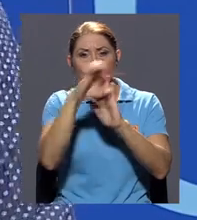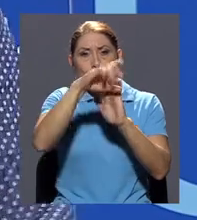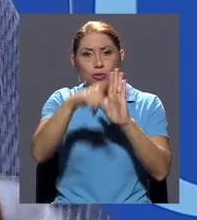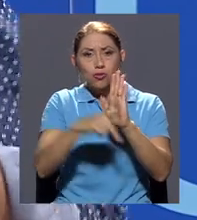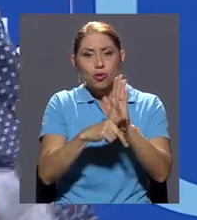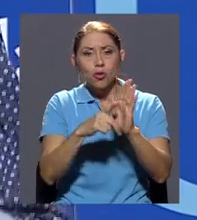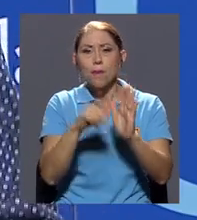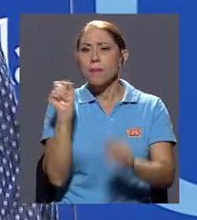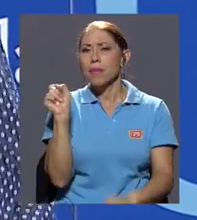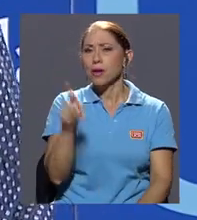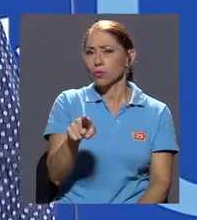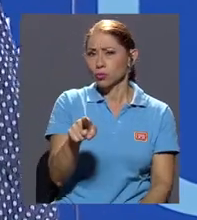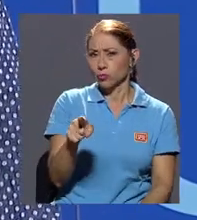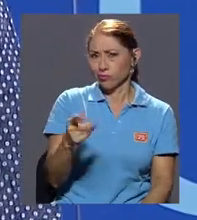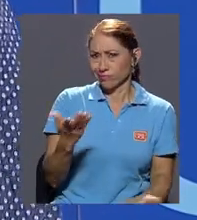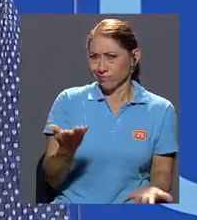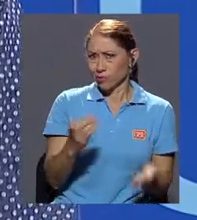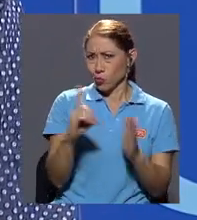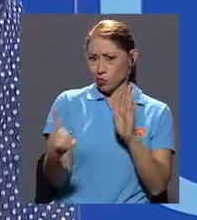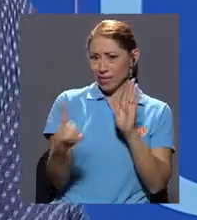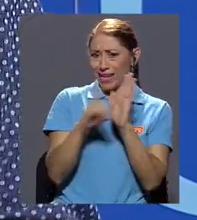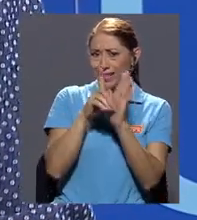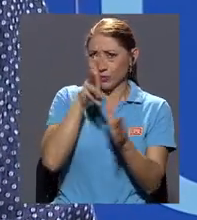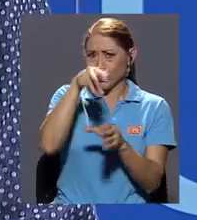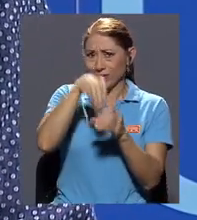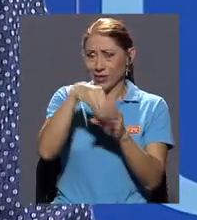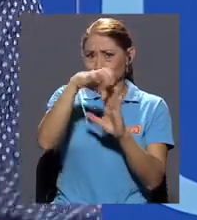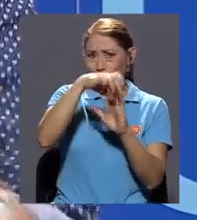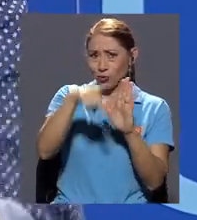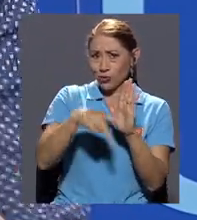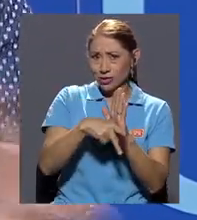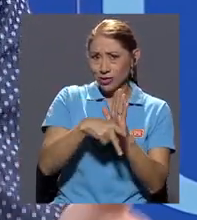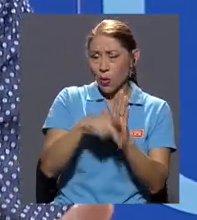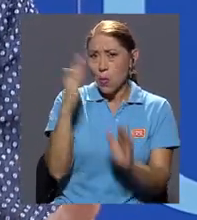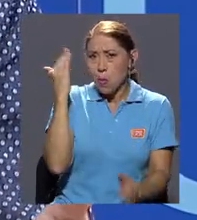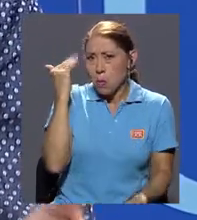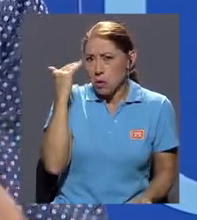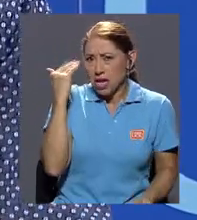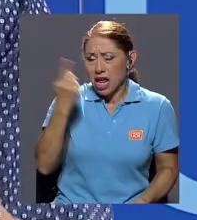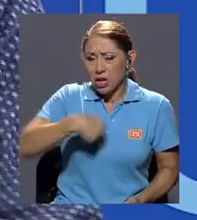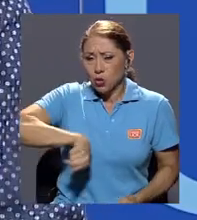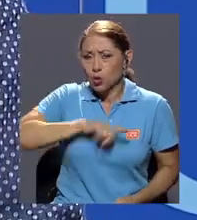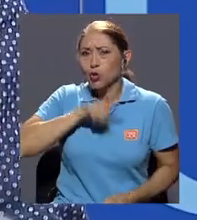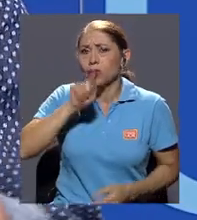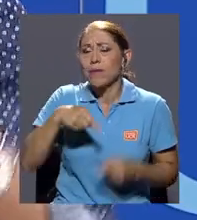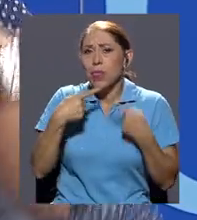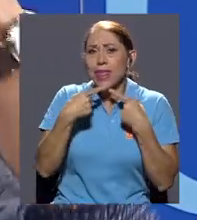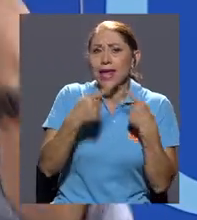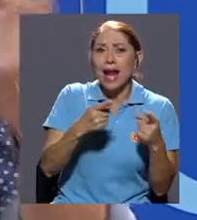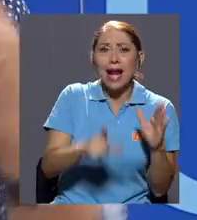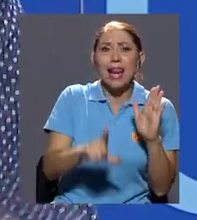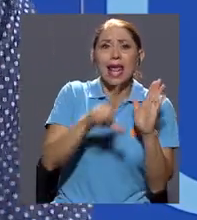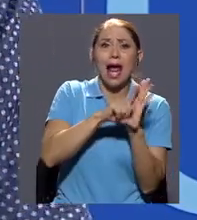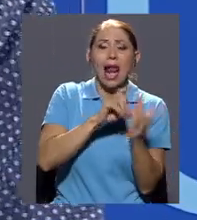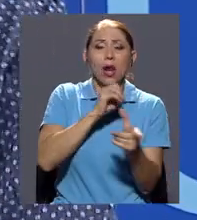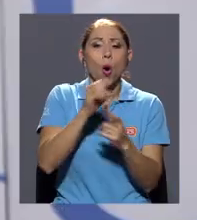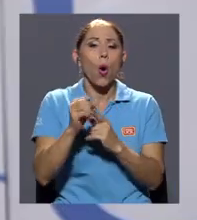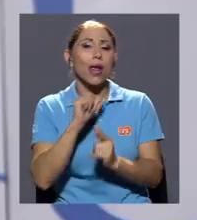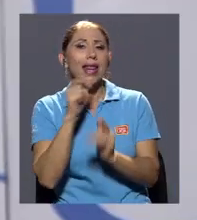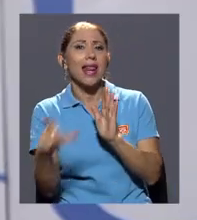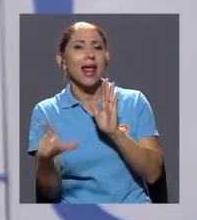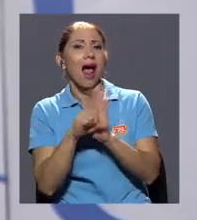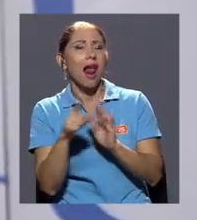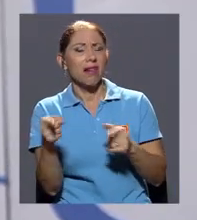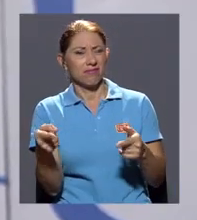¿por qué si es un derecho por Constitución? ¿Por qué tenemos que declararla legal o ilegal? Me parece como una contradicción.